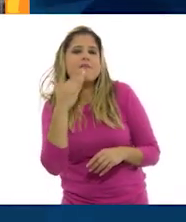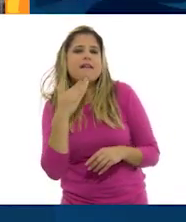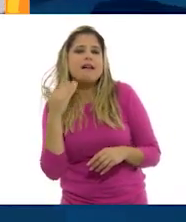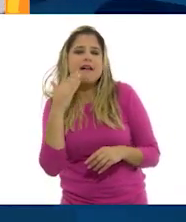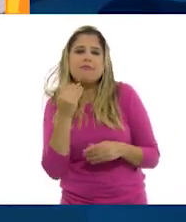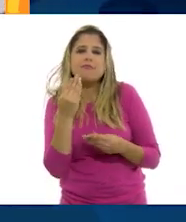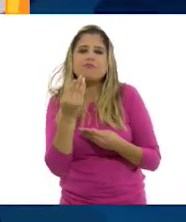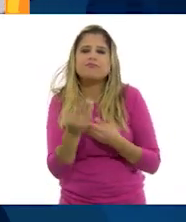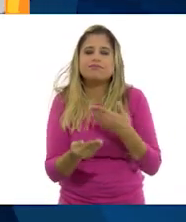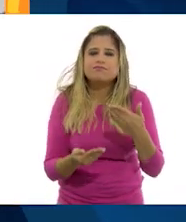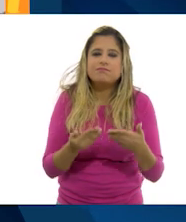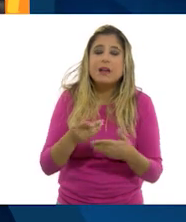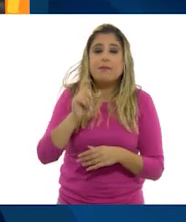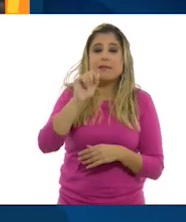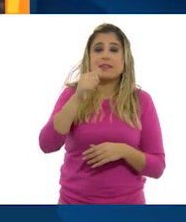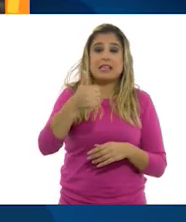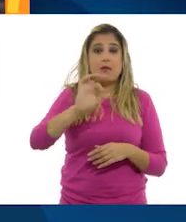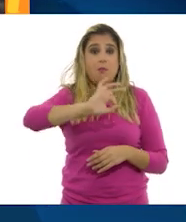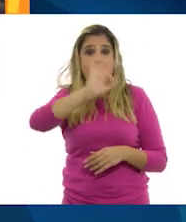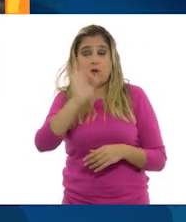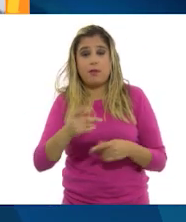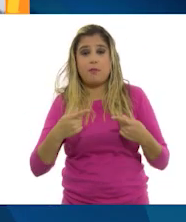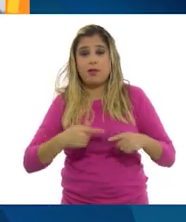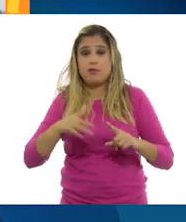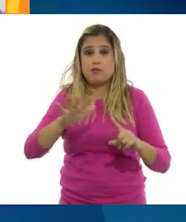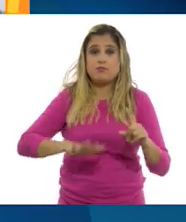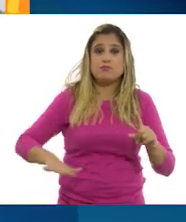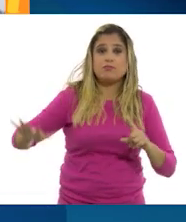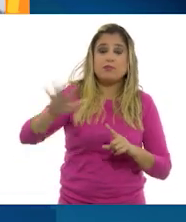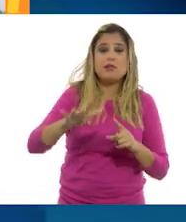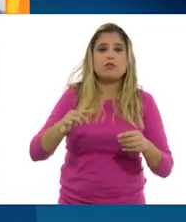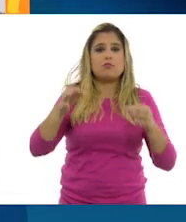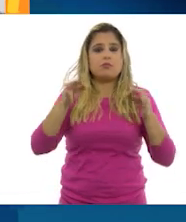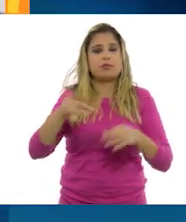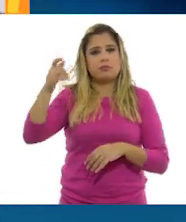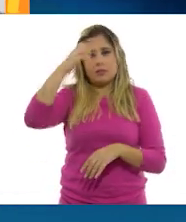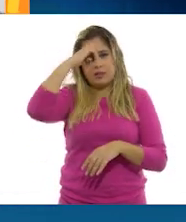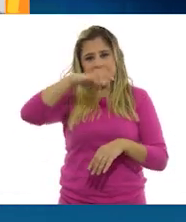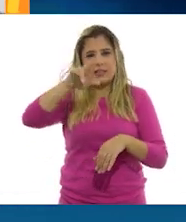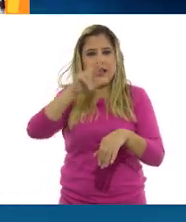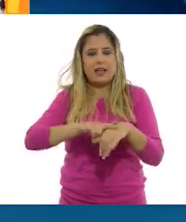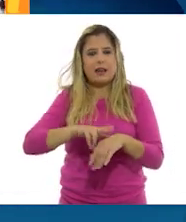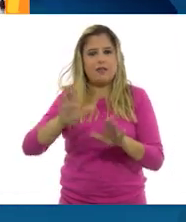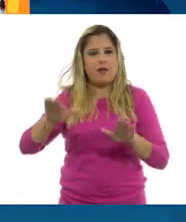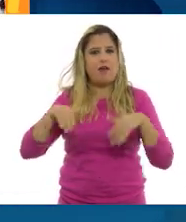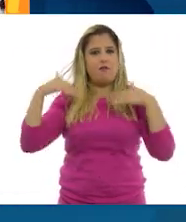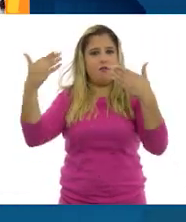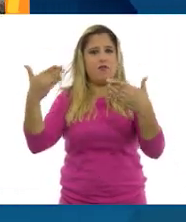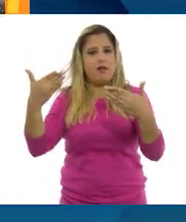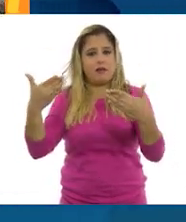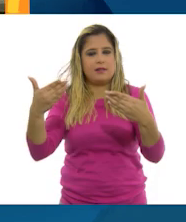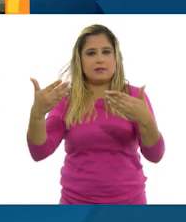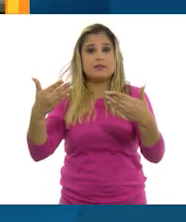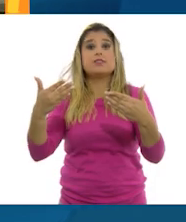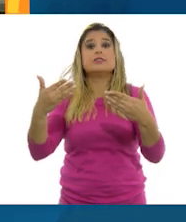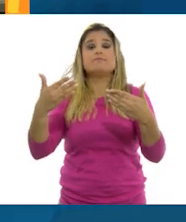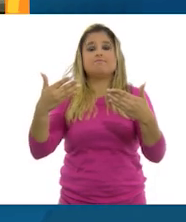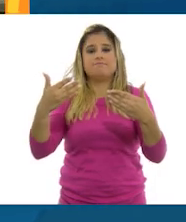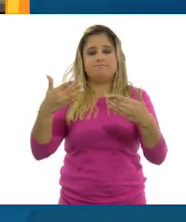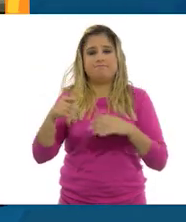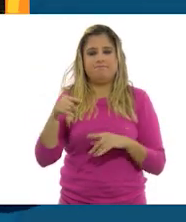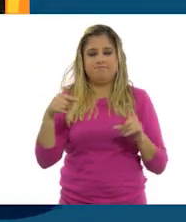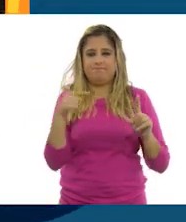26% de la población es de origen extranjero. Y estos